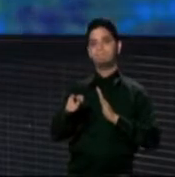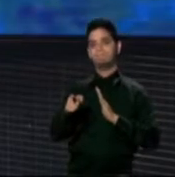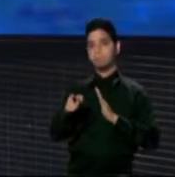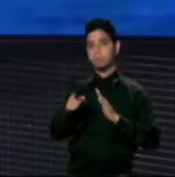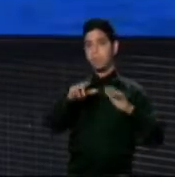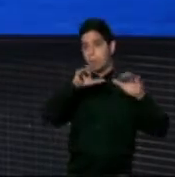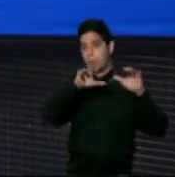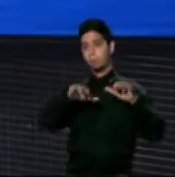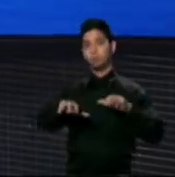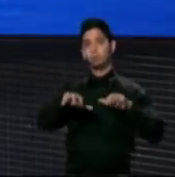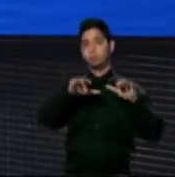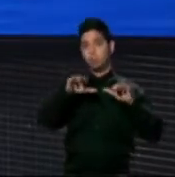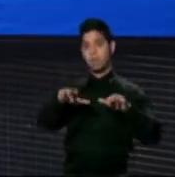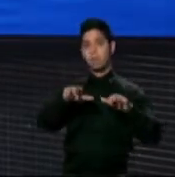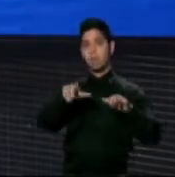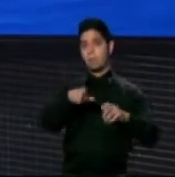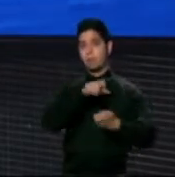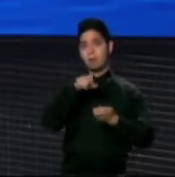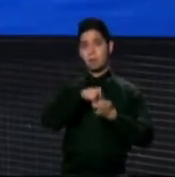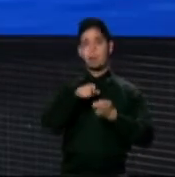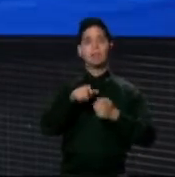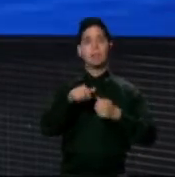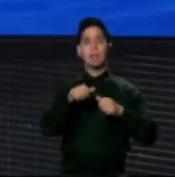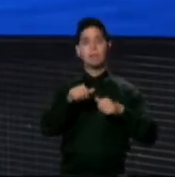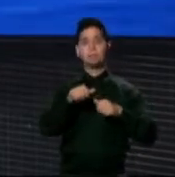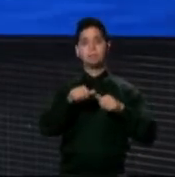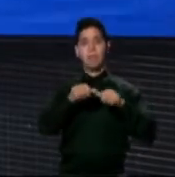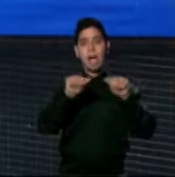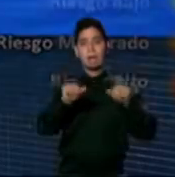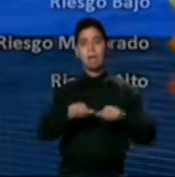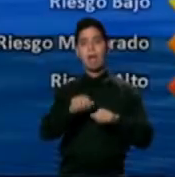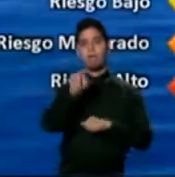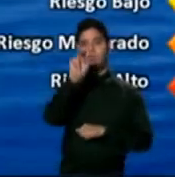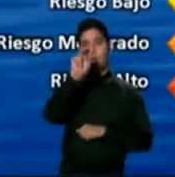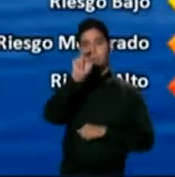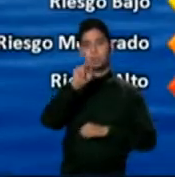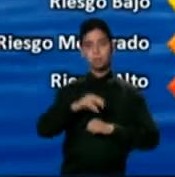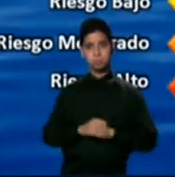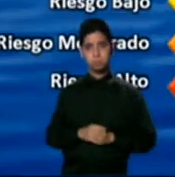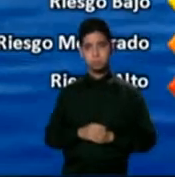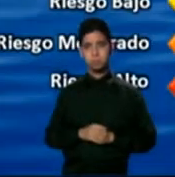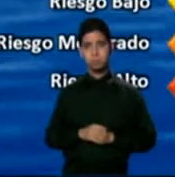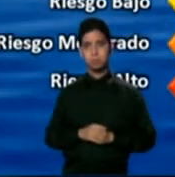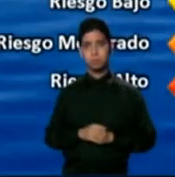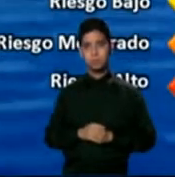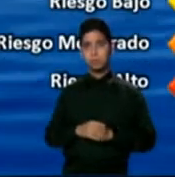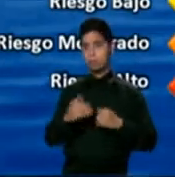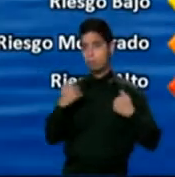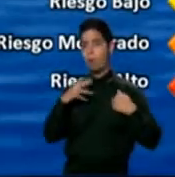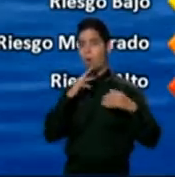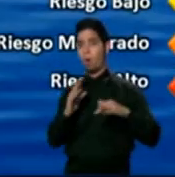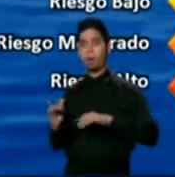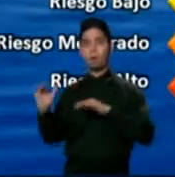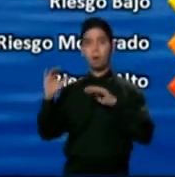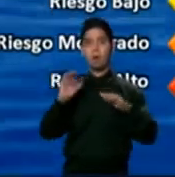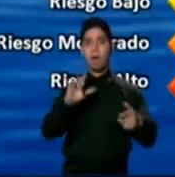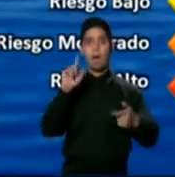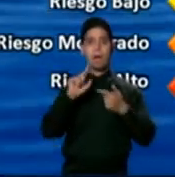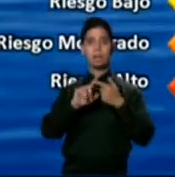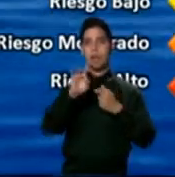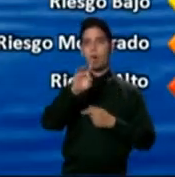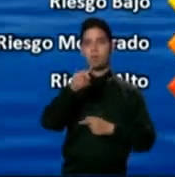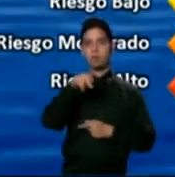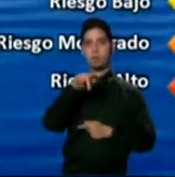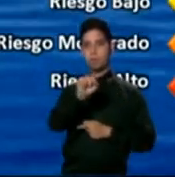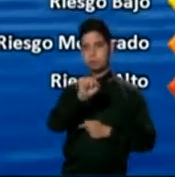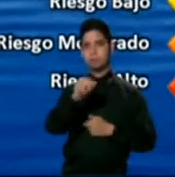de la mitad norte de la isla. Además, estará bastante caluroso. Tenemos condiciones marítimas sumamente peligrosas, con olas hasta los 8 pies de altura en la